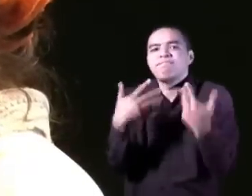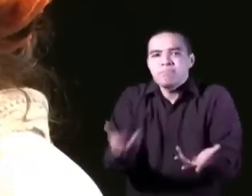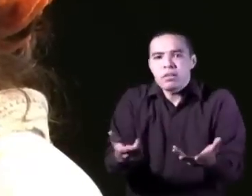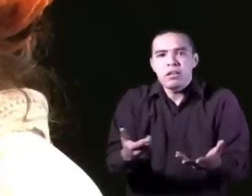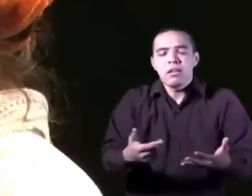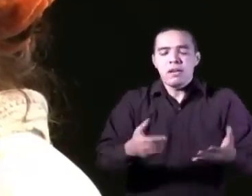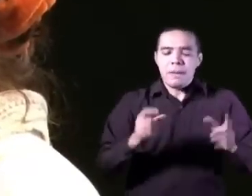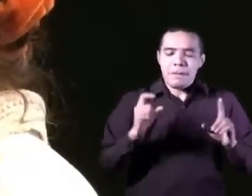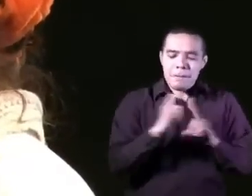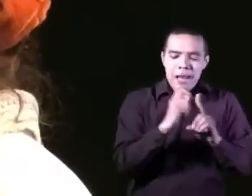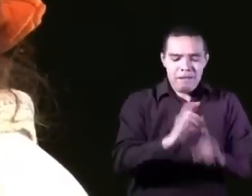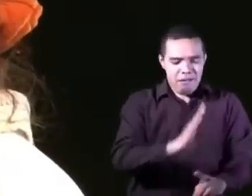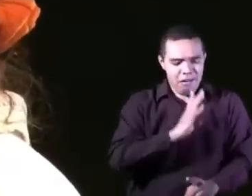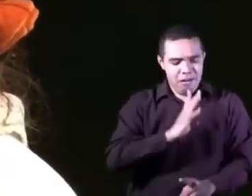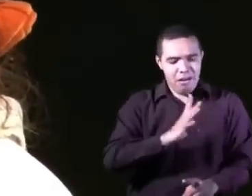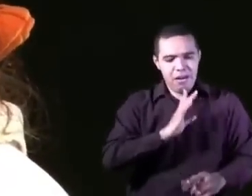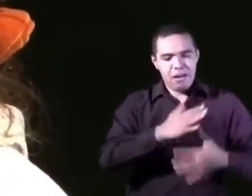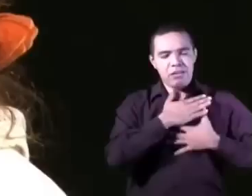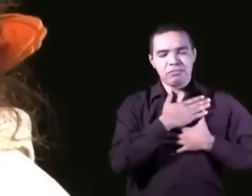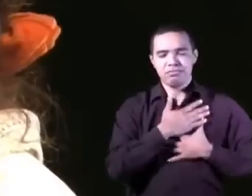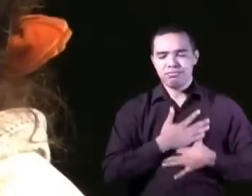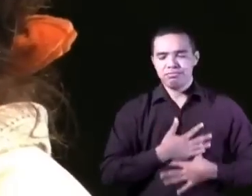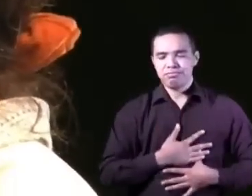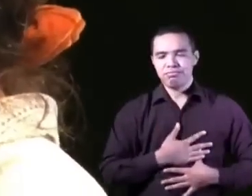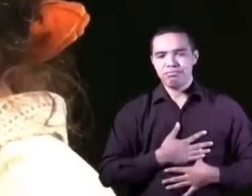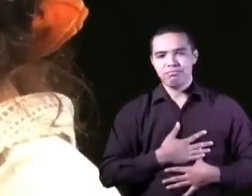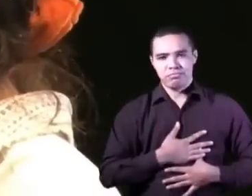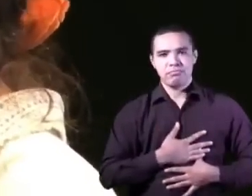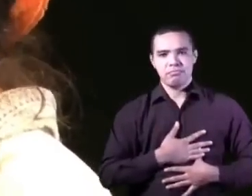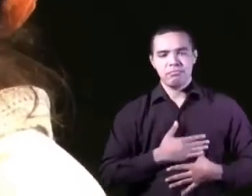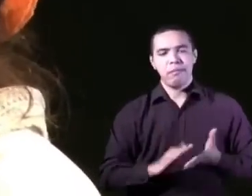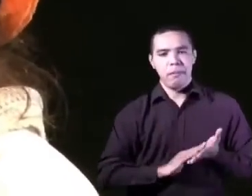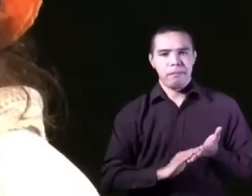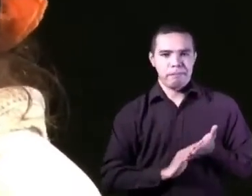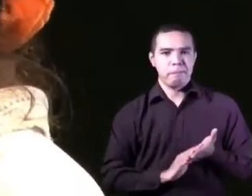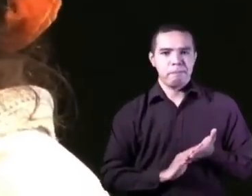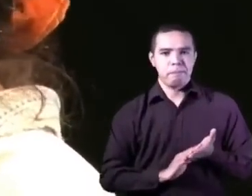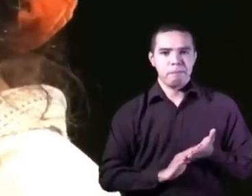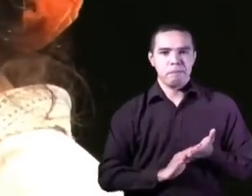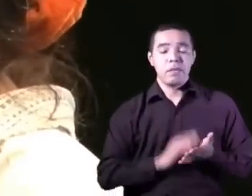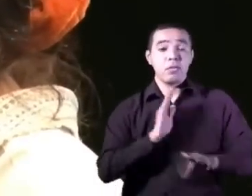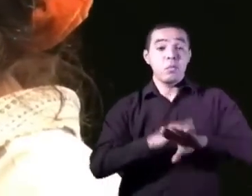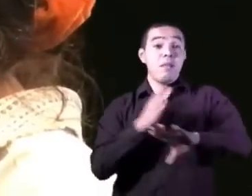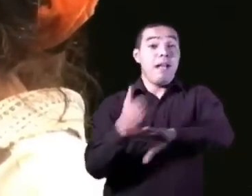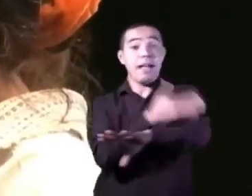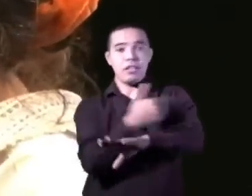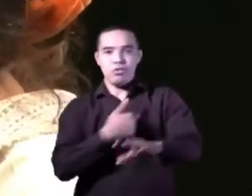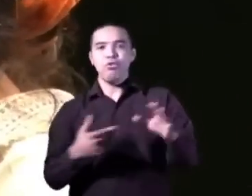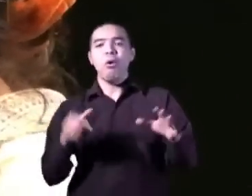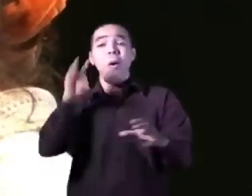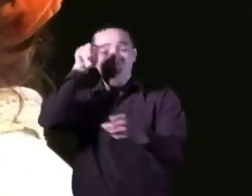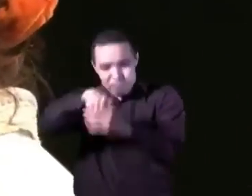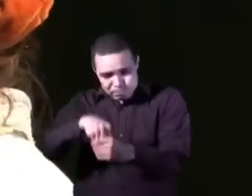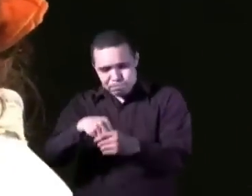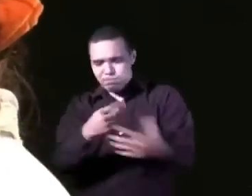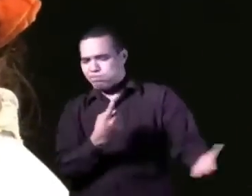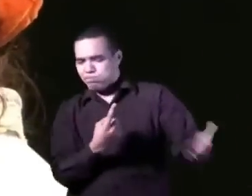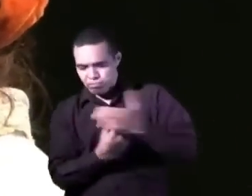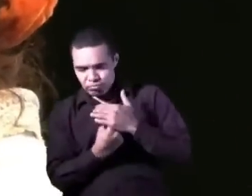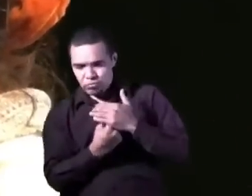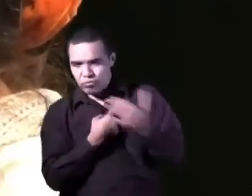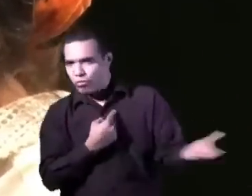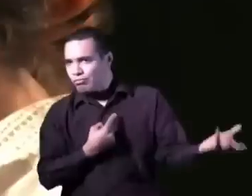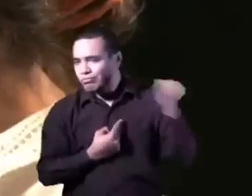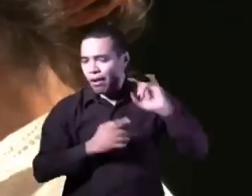Porque cuando yo estaba en cautiverio y oí por la radio